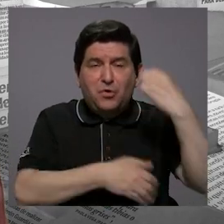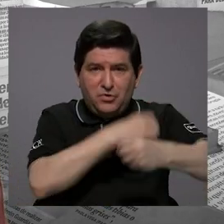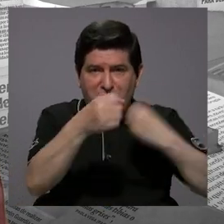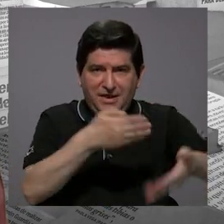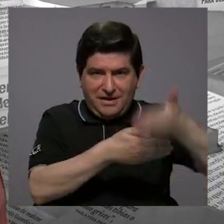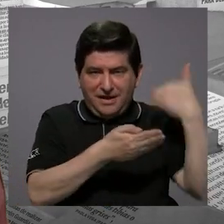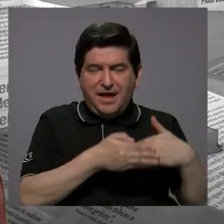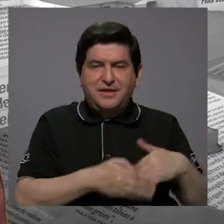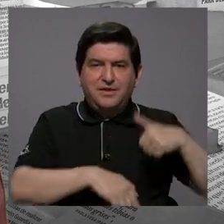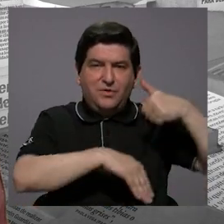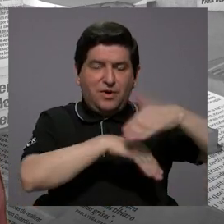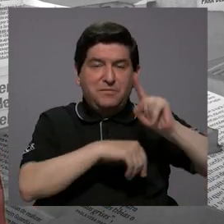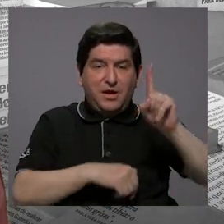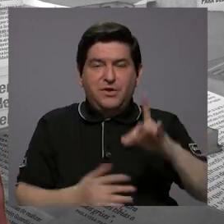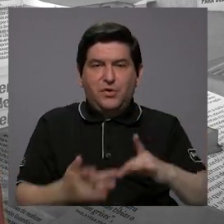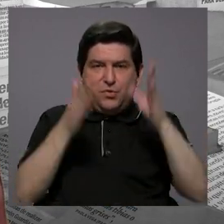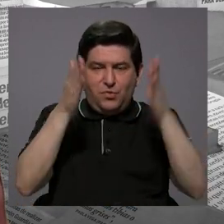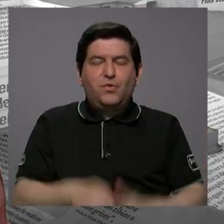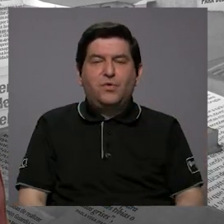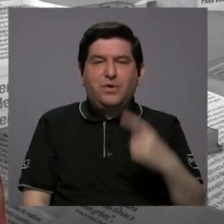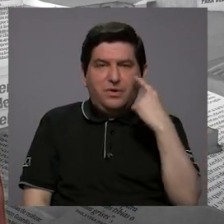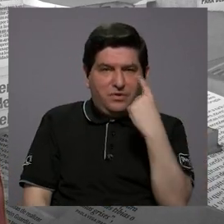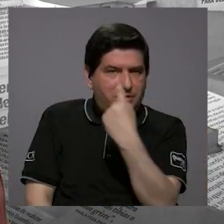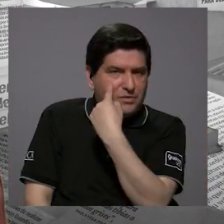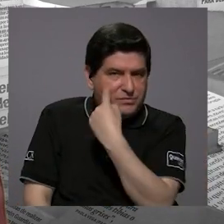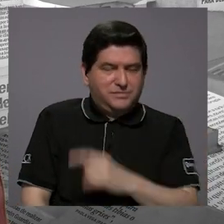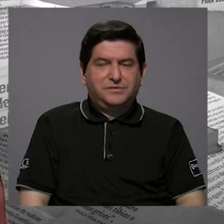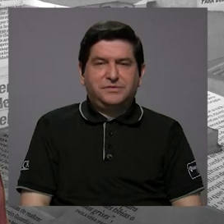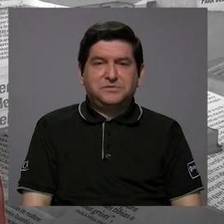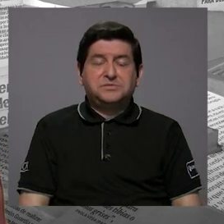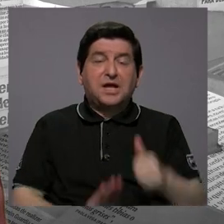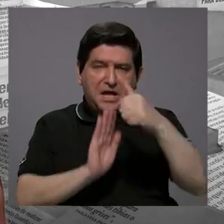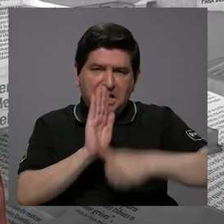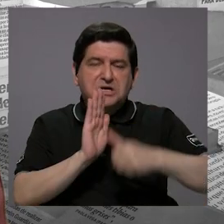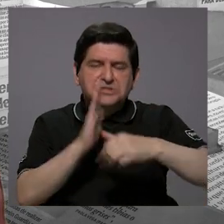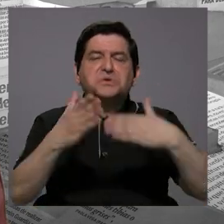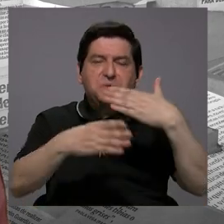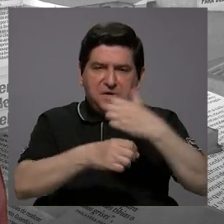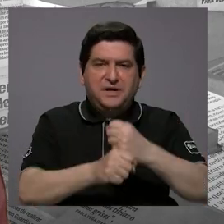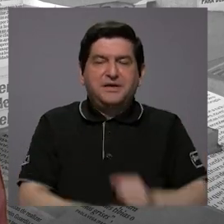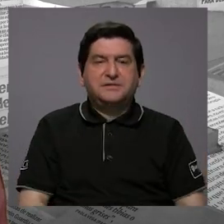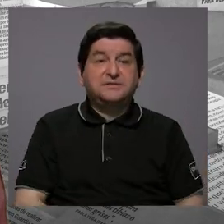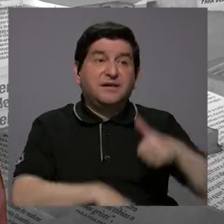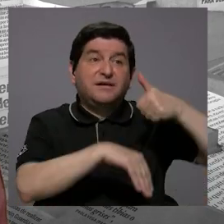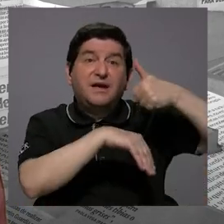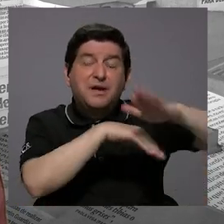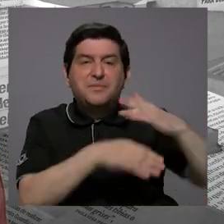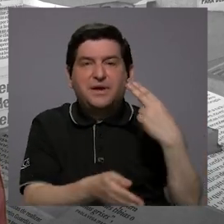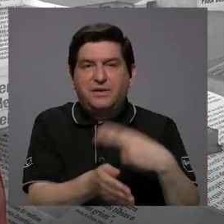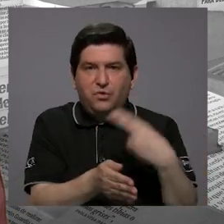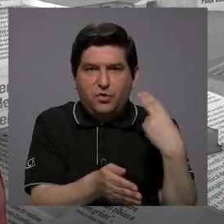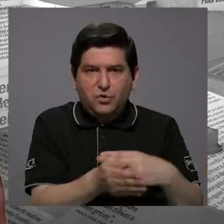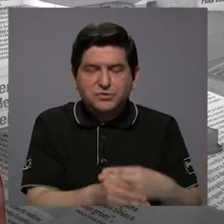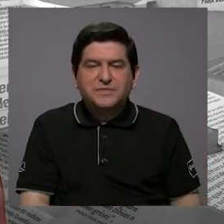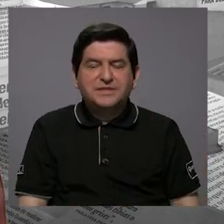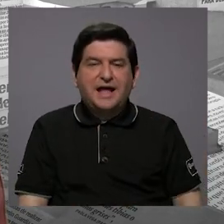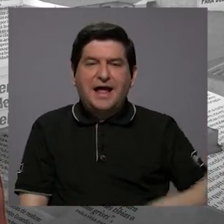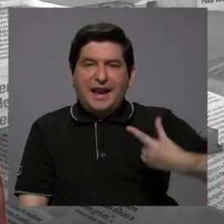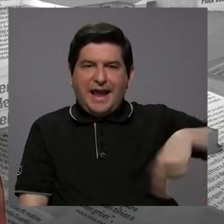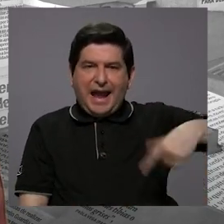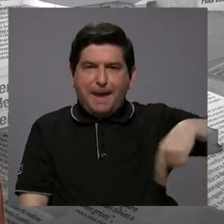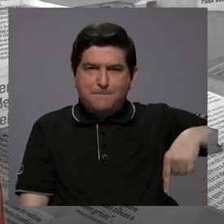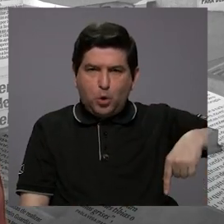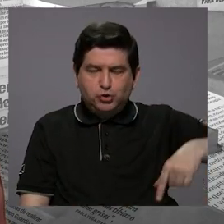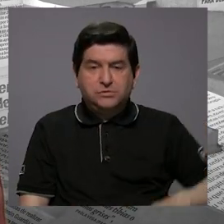mandaron a especialista en oftalmología, sabe usted que es de los ojos y opera los ojos y demás, lo mandan al hospital de Quepos,